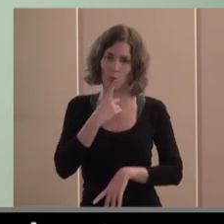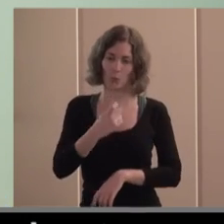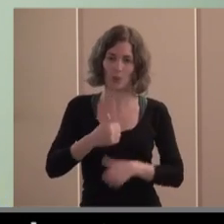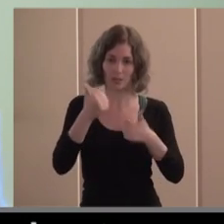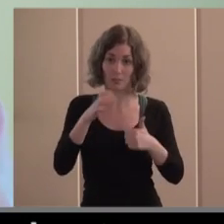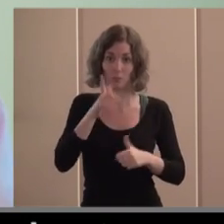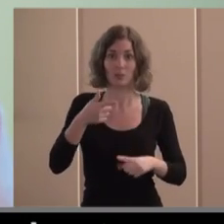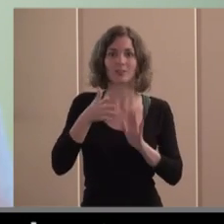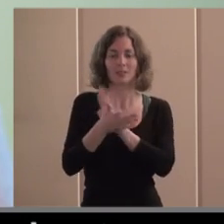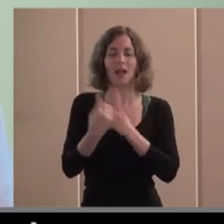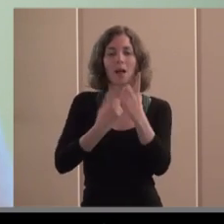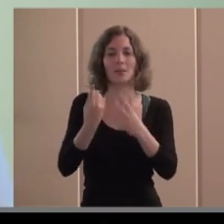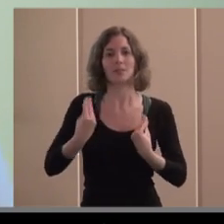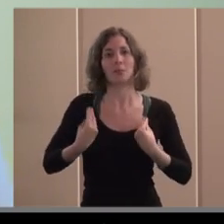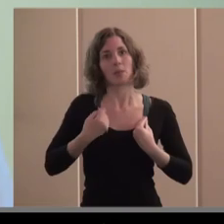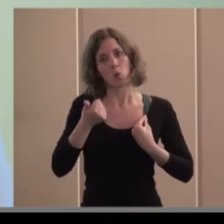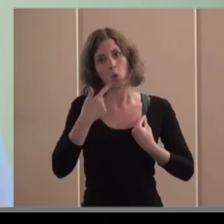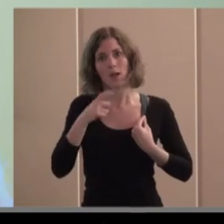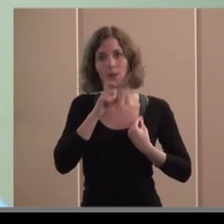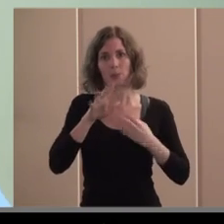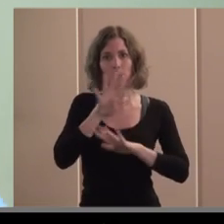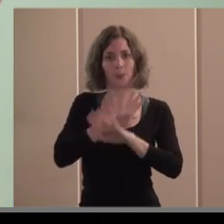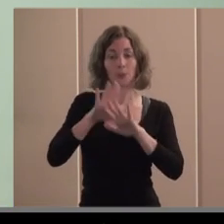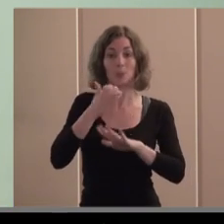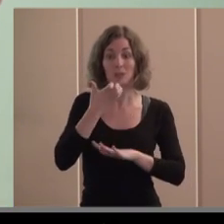y no siempre nos queremos complicar la vida pero si no nos sobreviviremos